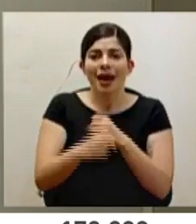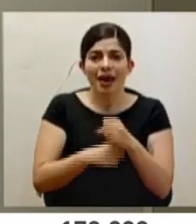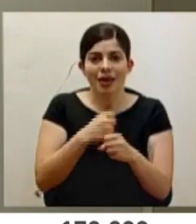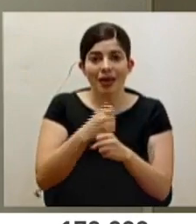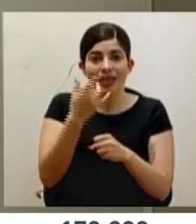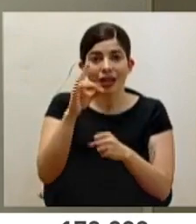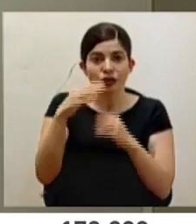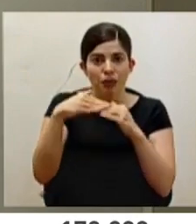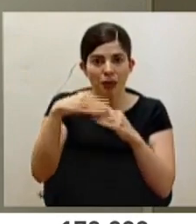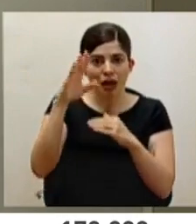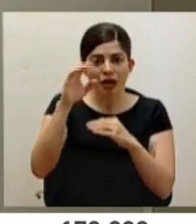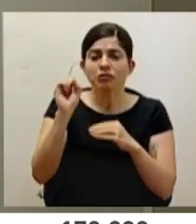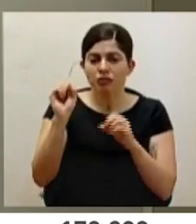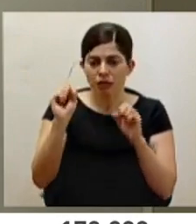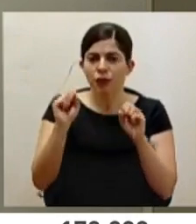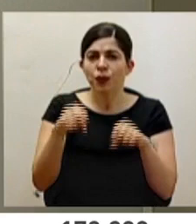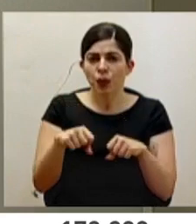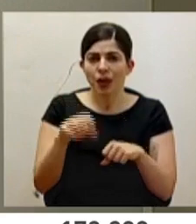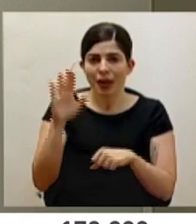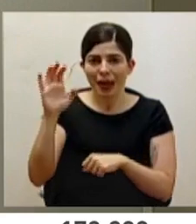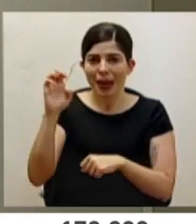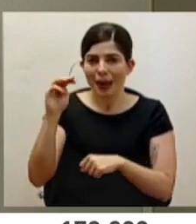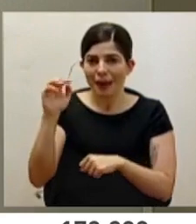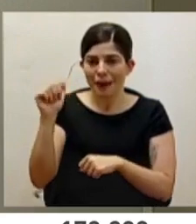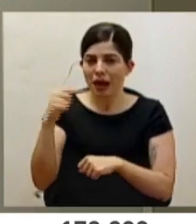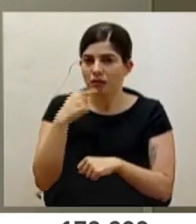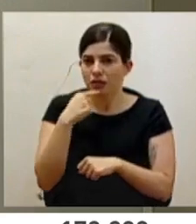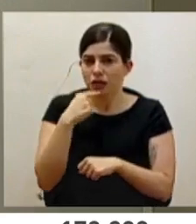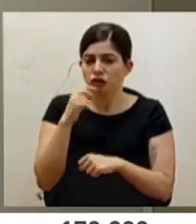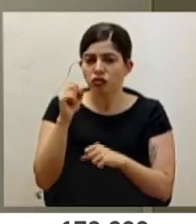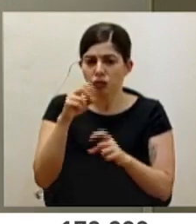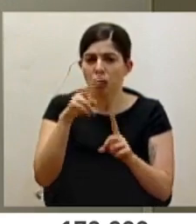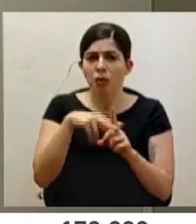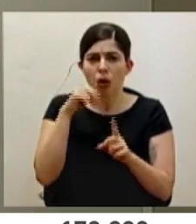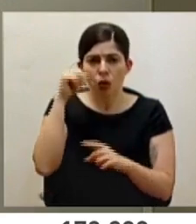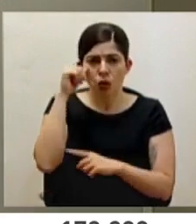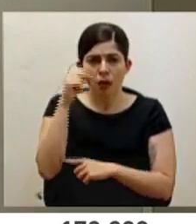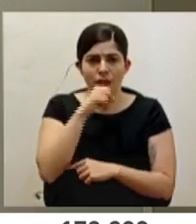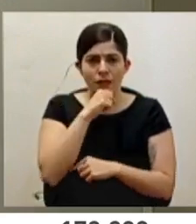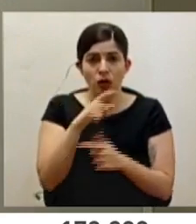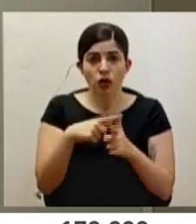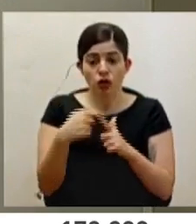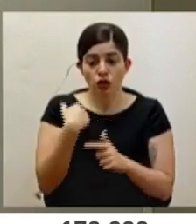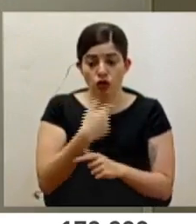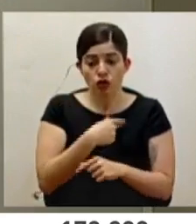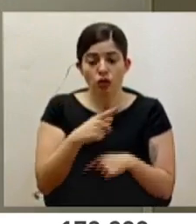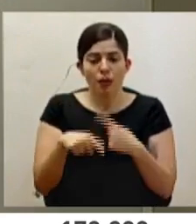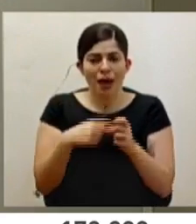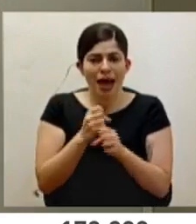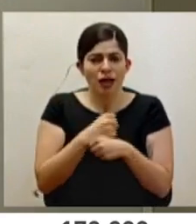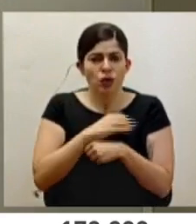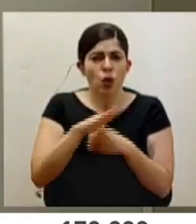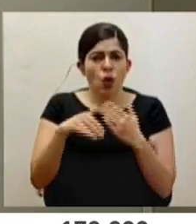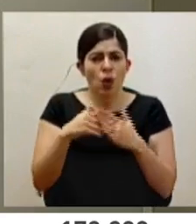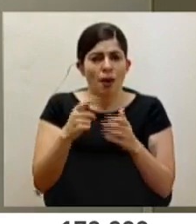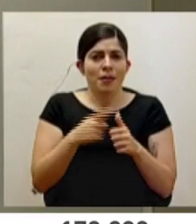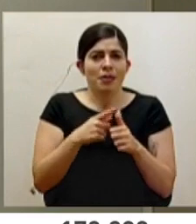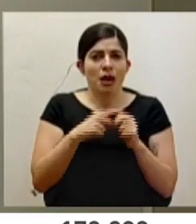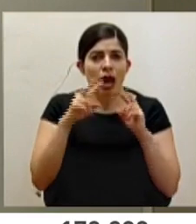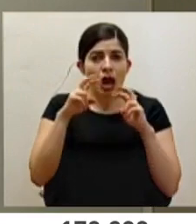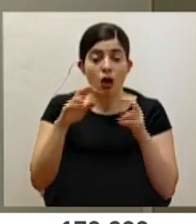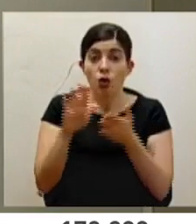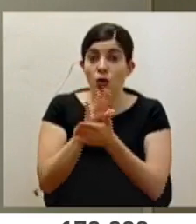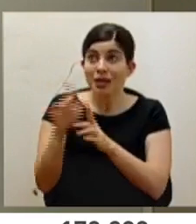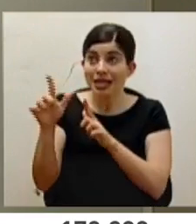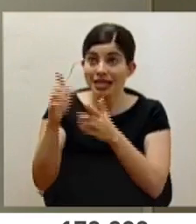no me acuerdo, pero sí se puede aplicar según la EMA en adultos mayores. Igual nosotros estaremos haciendo todo el análisis respectivo una vez que la